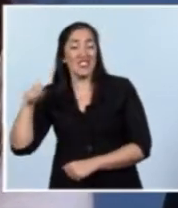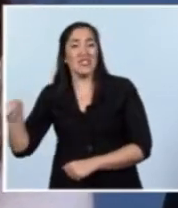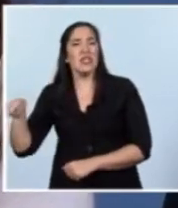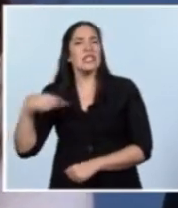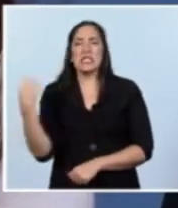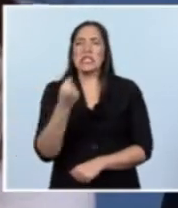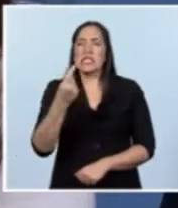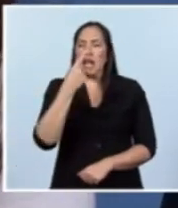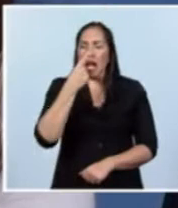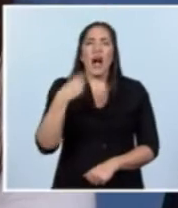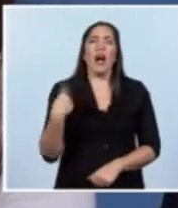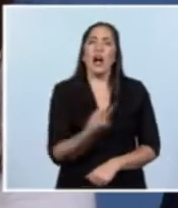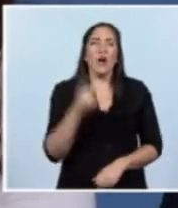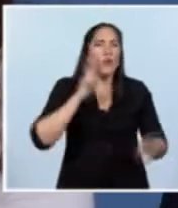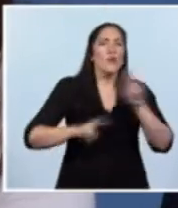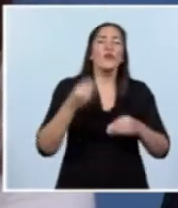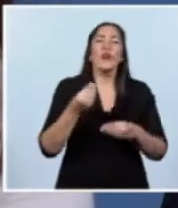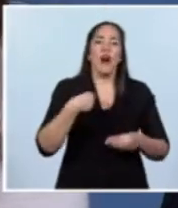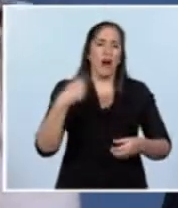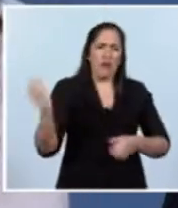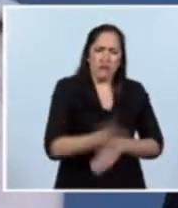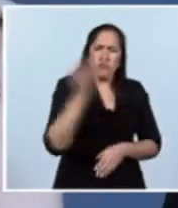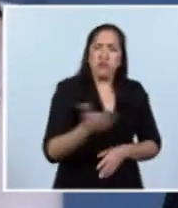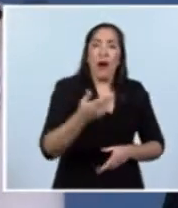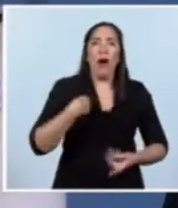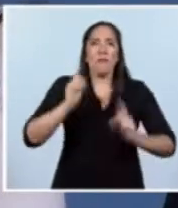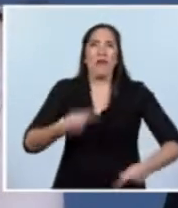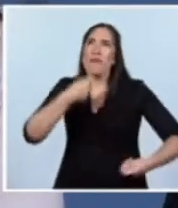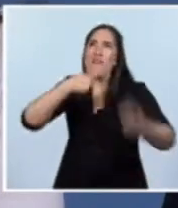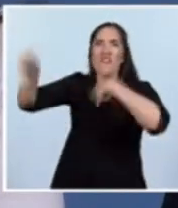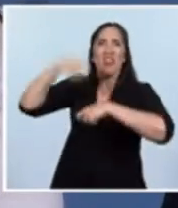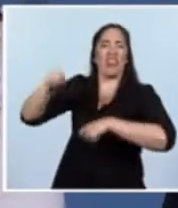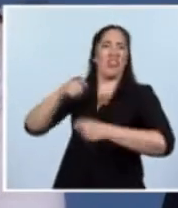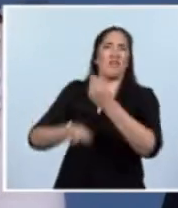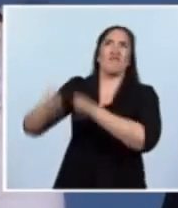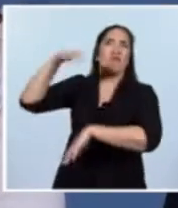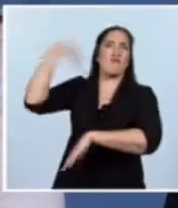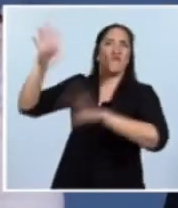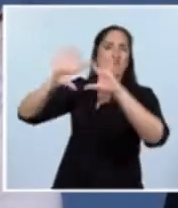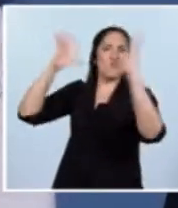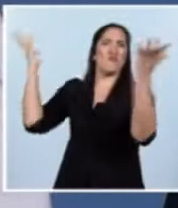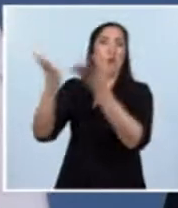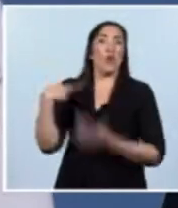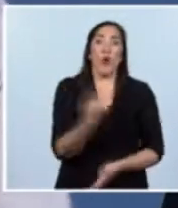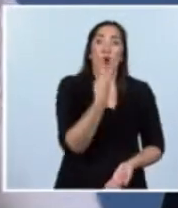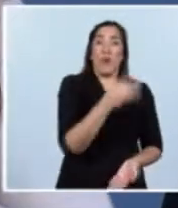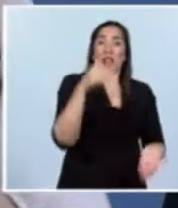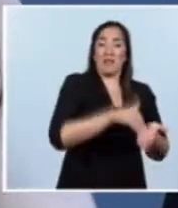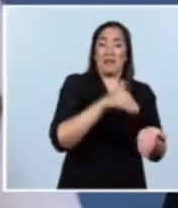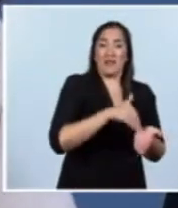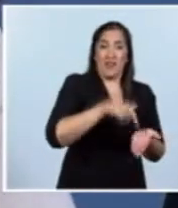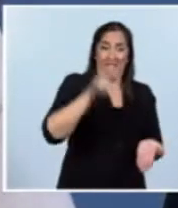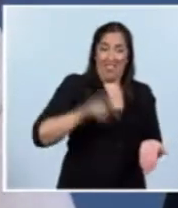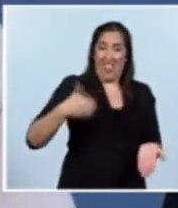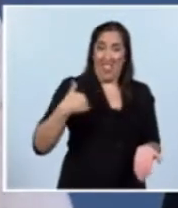plataforma de exportación al mundo, somos 40 millones de argentinos y tenemos que